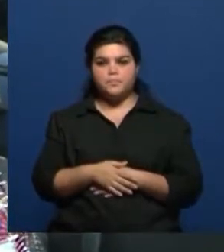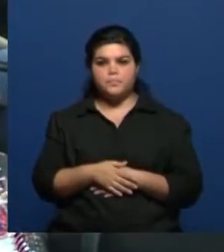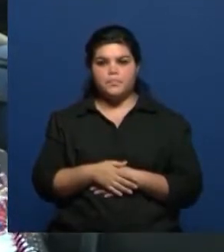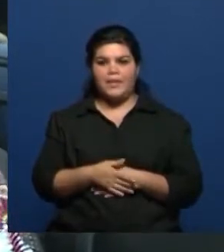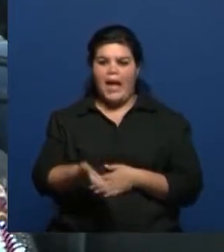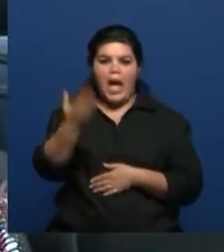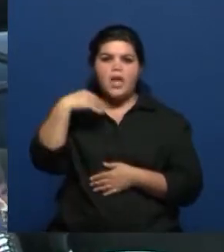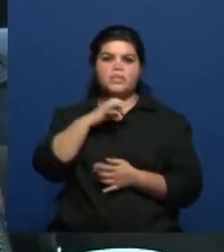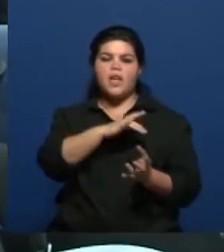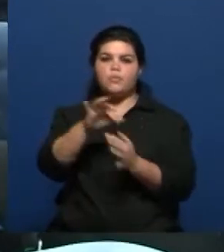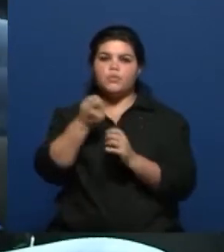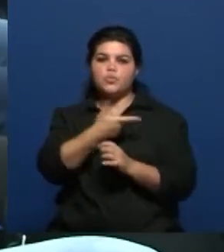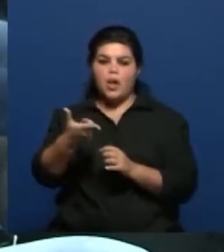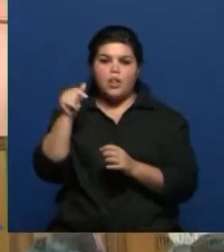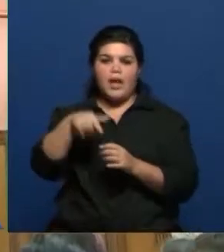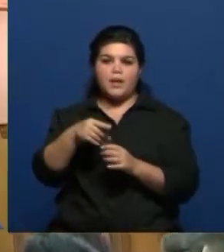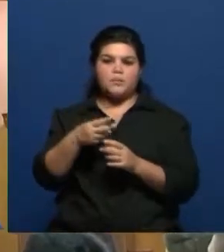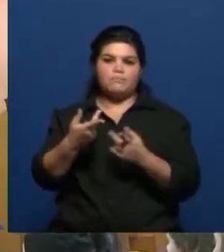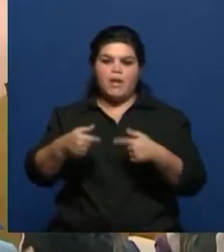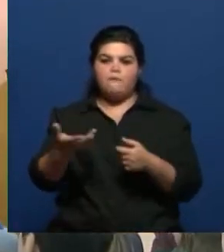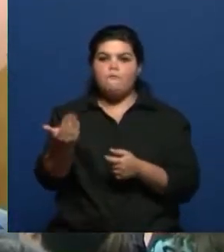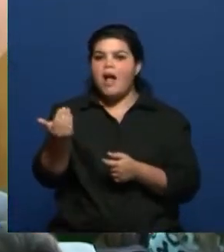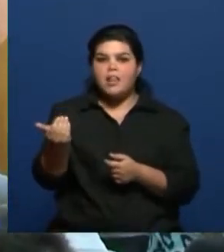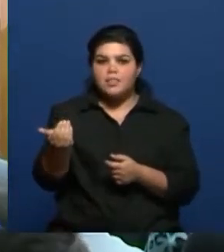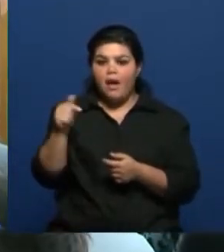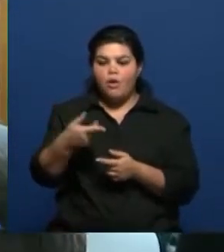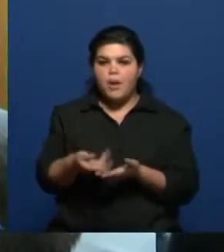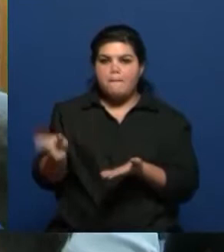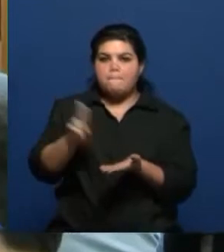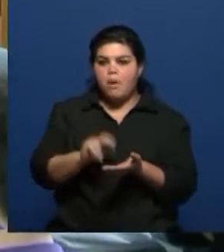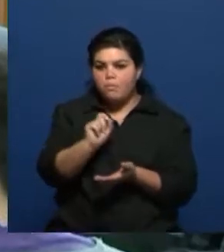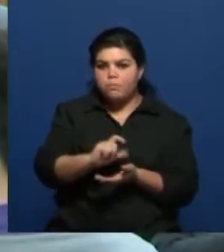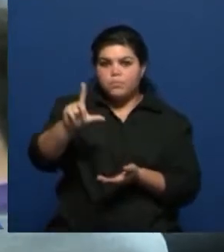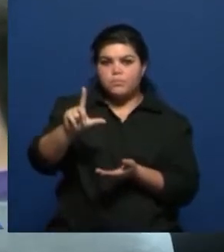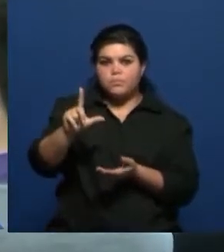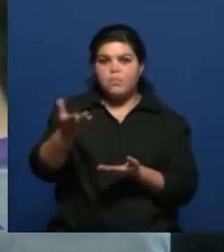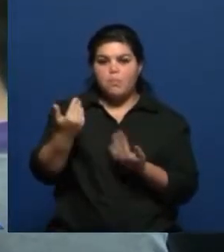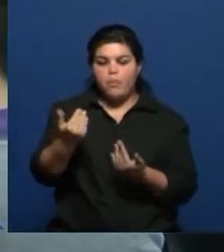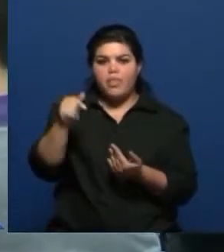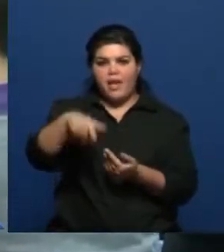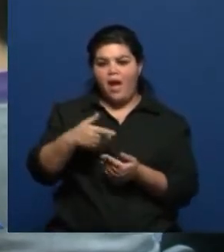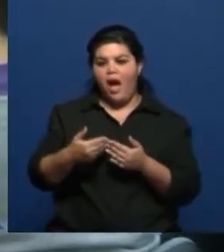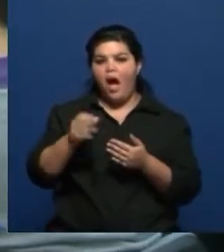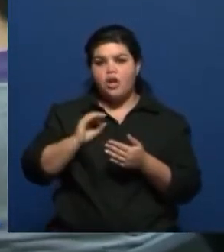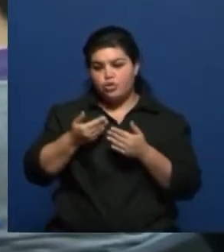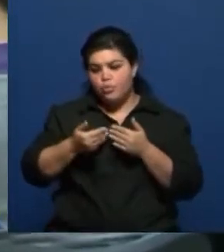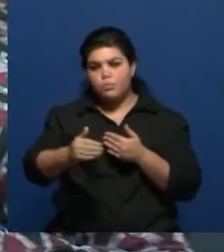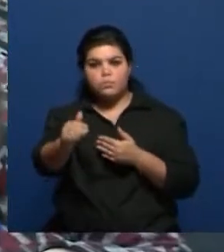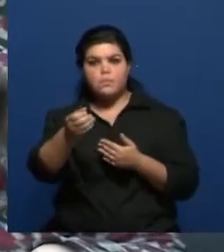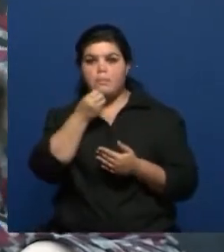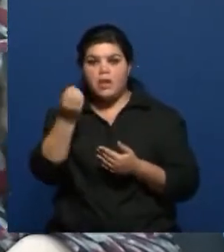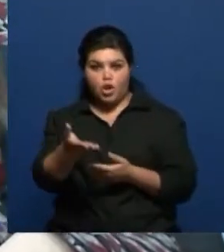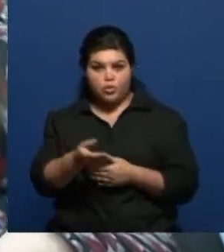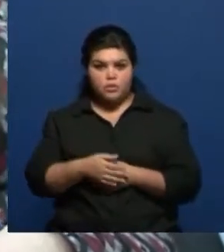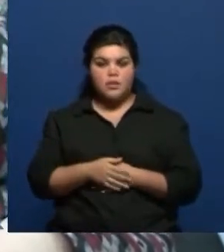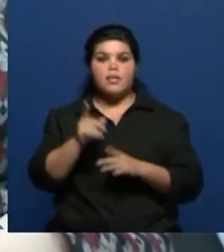perdido en la paritaria anterior y una recomposición para enfrentar este año. Después viene la